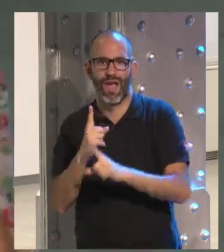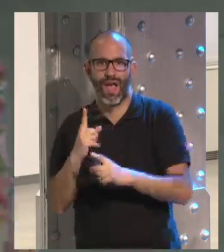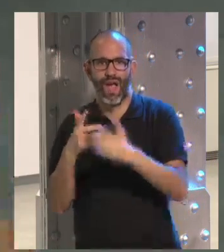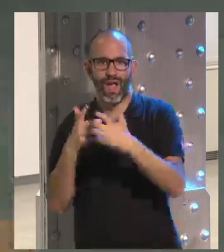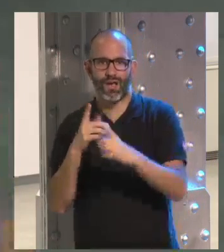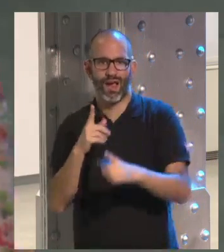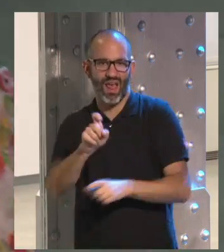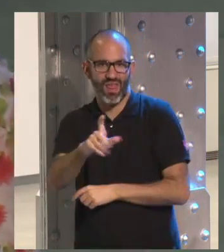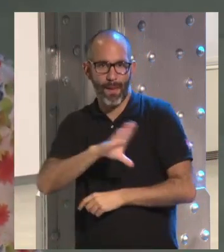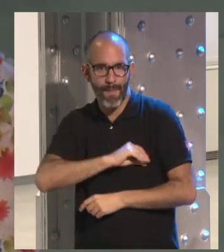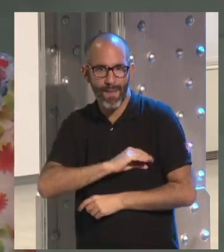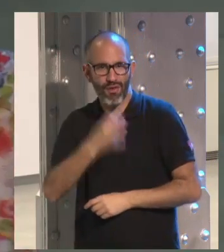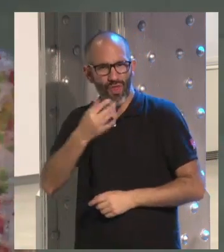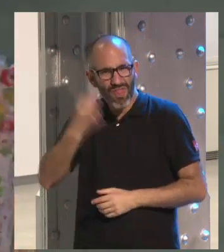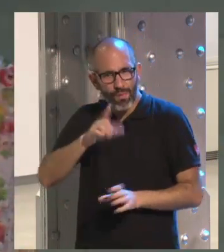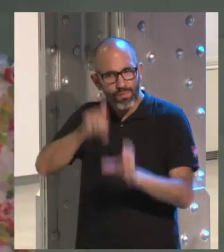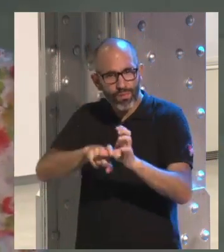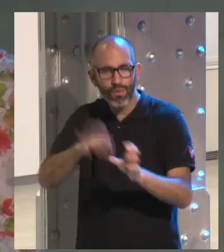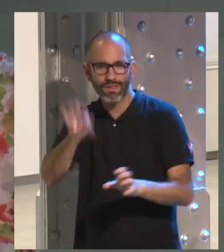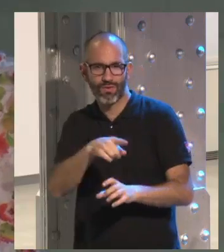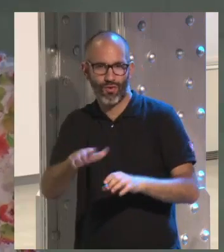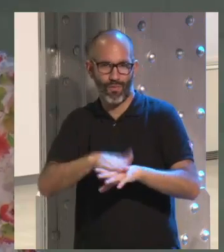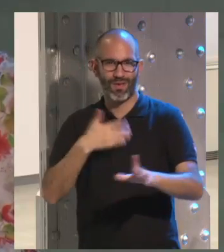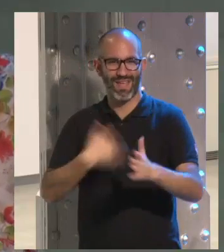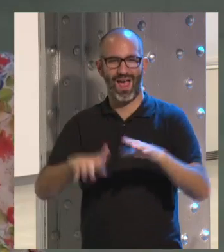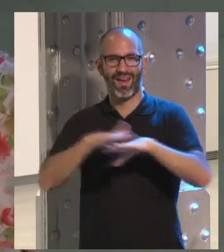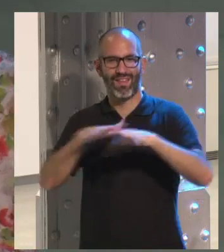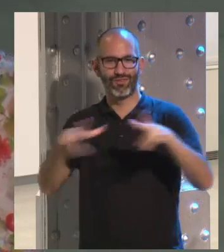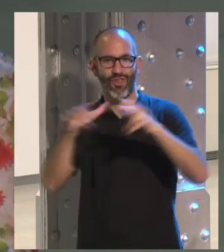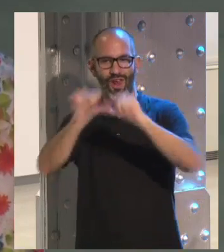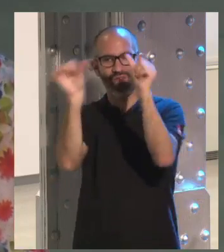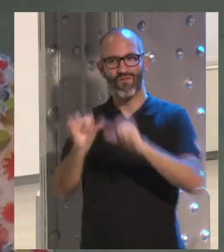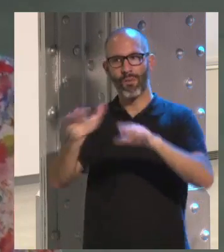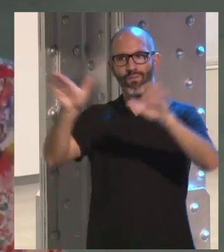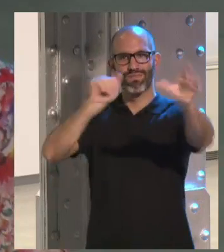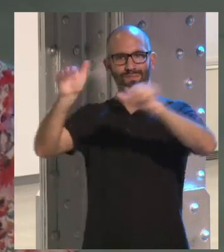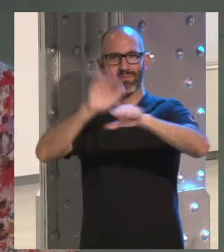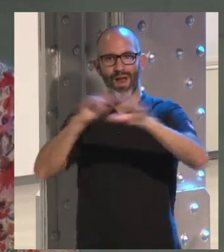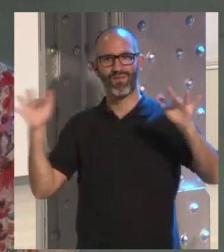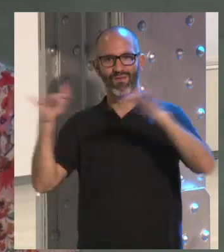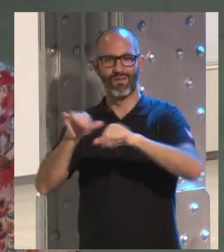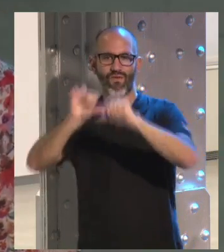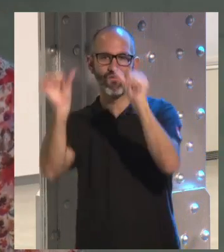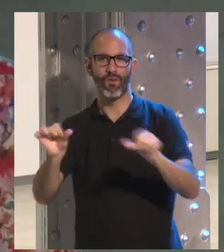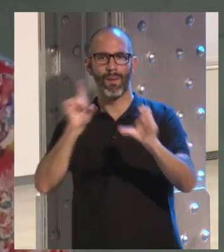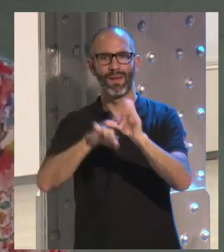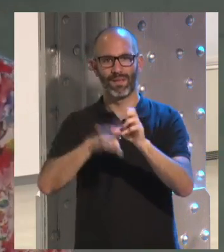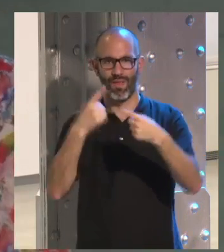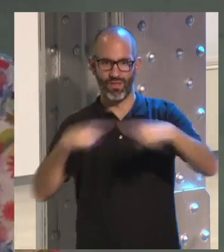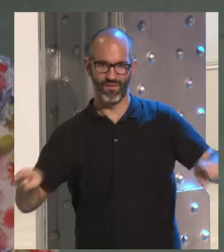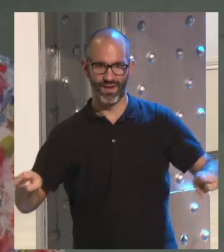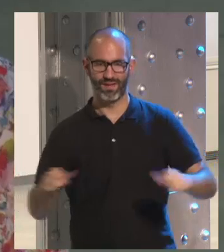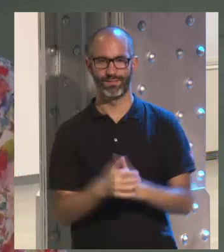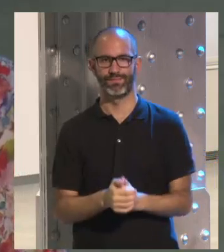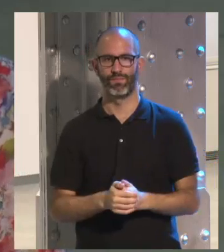asistir porque creo que debo asistir. Es decir, ahí ya la forma de participar es diferente. Por